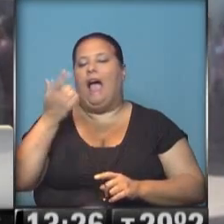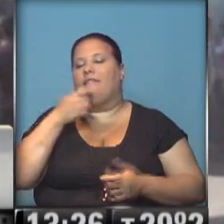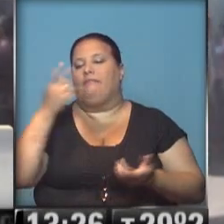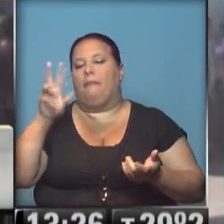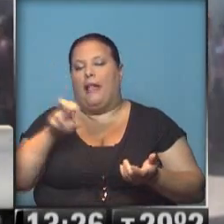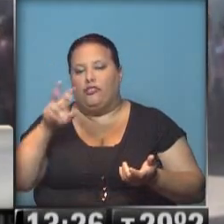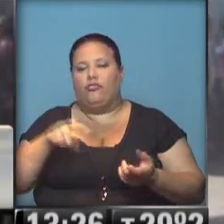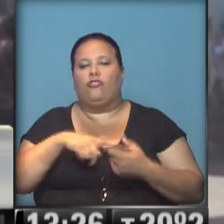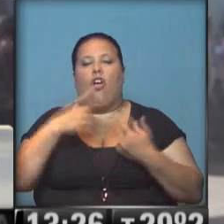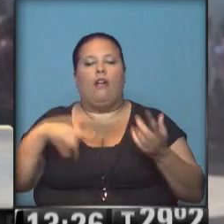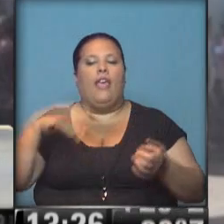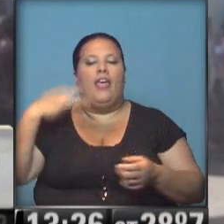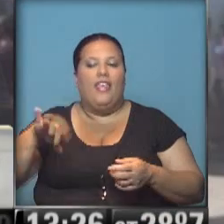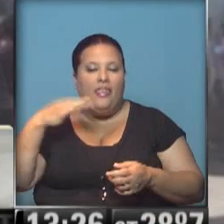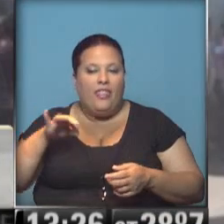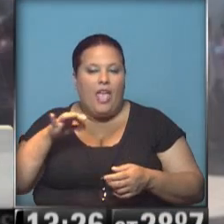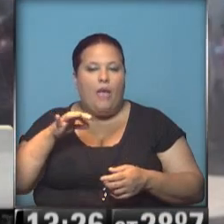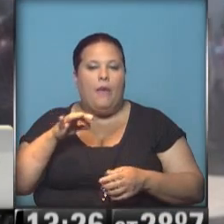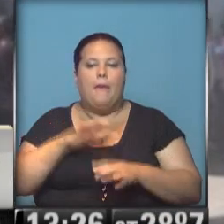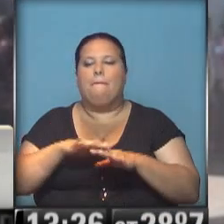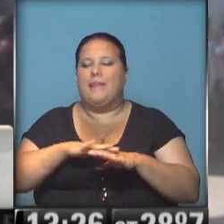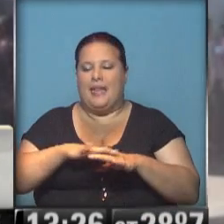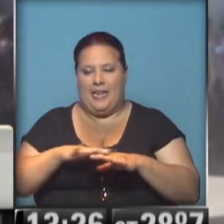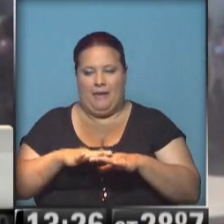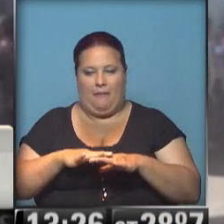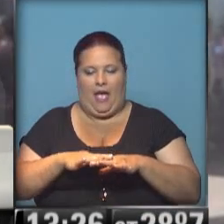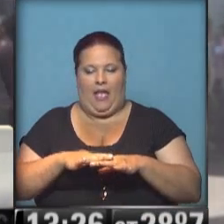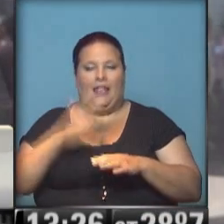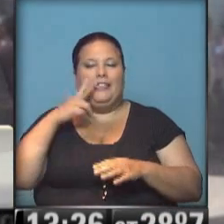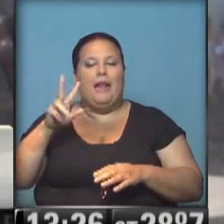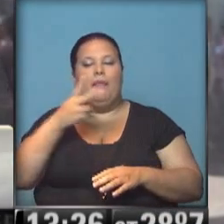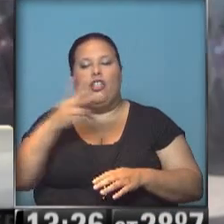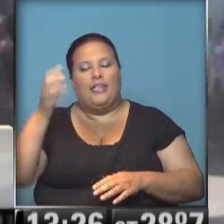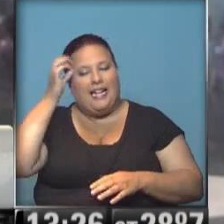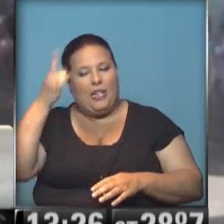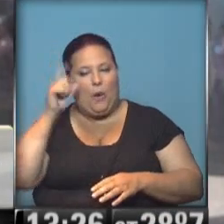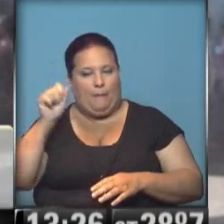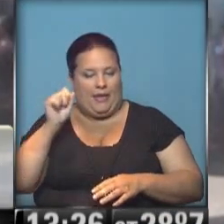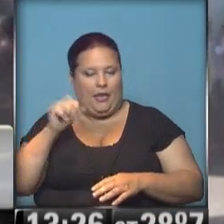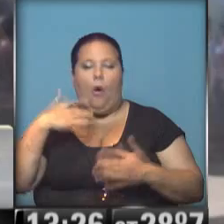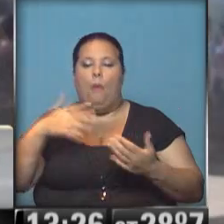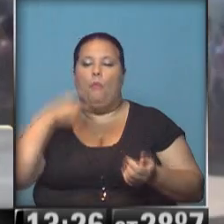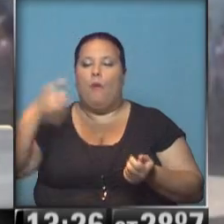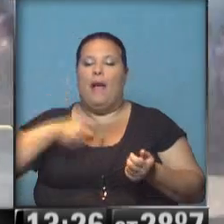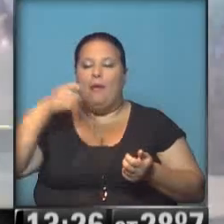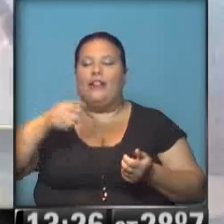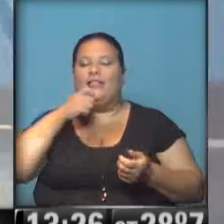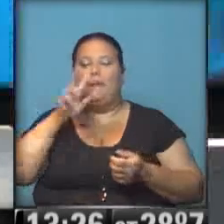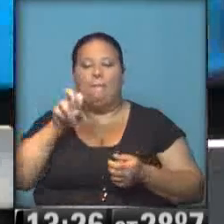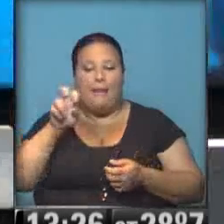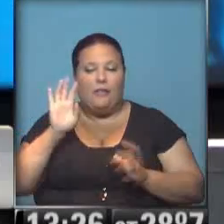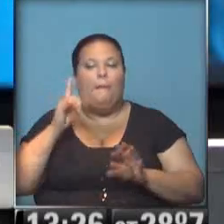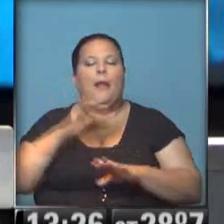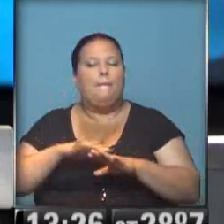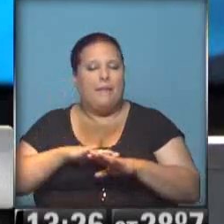pensión, tienen que ser mínima. ¿Sí? En el 3.231 pesos actualmente. puede entrar a la moratoria si tiene una pensión, pero